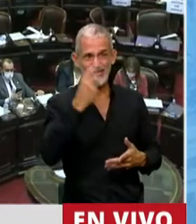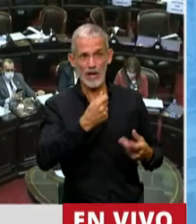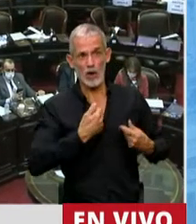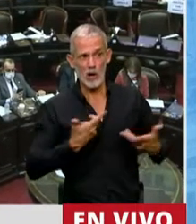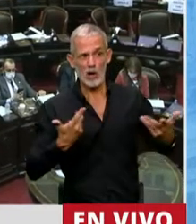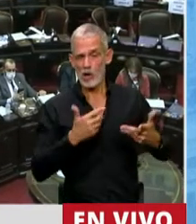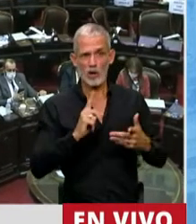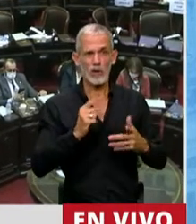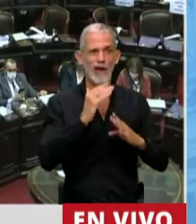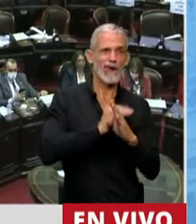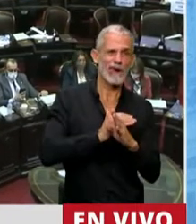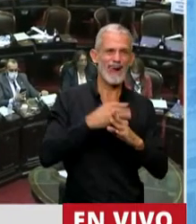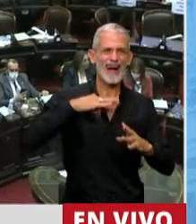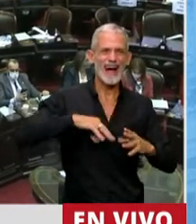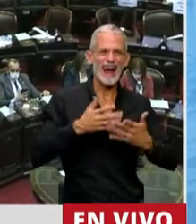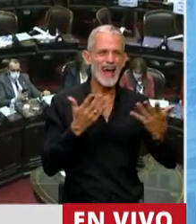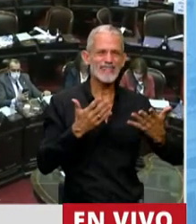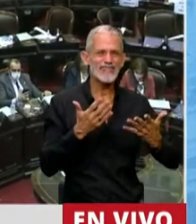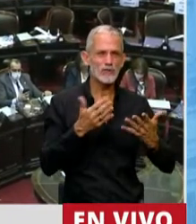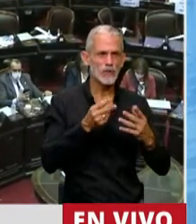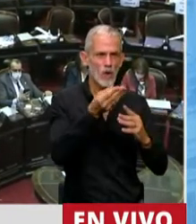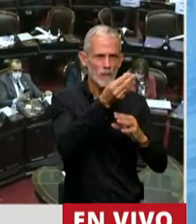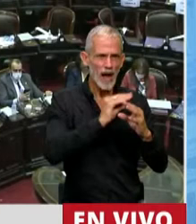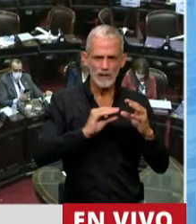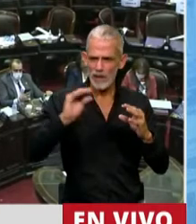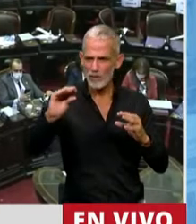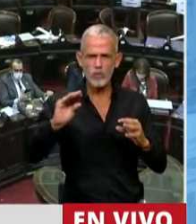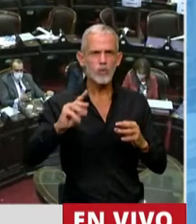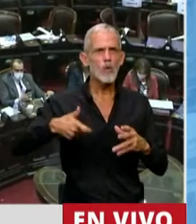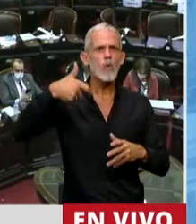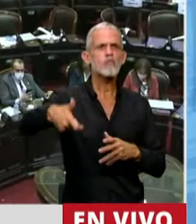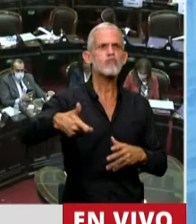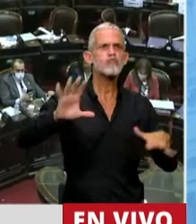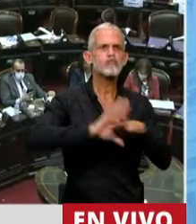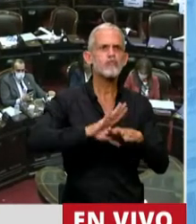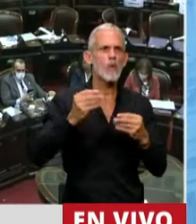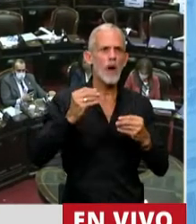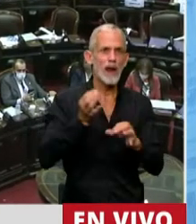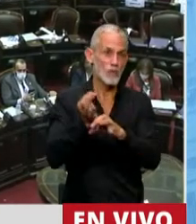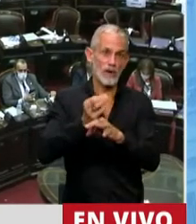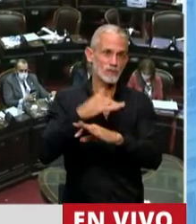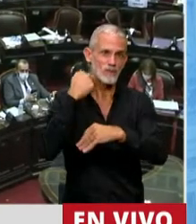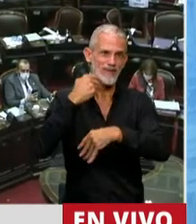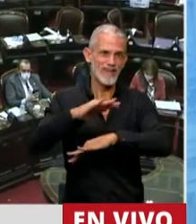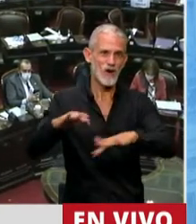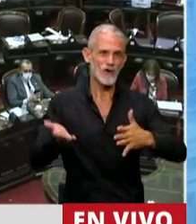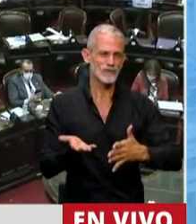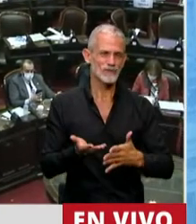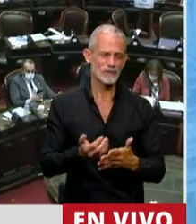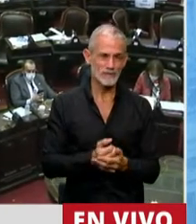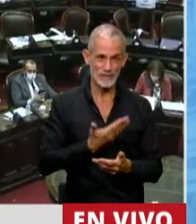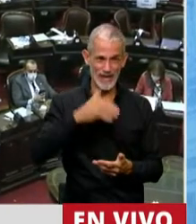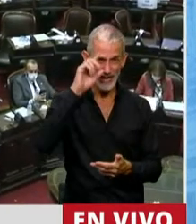deducir esta, que nosotros estamos diciendo que es la inversión más estratégica que tiene el Estado. Eso sí,